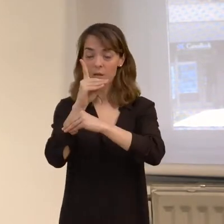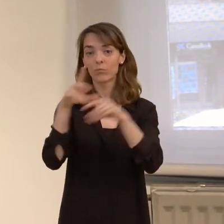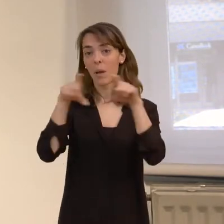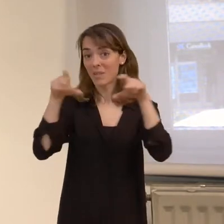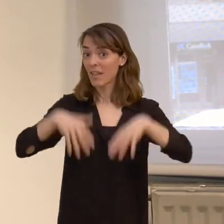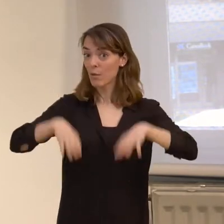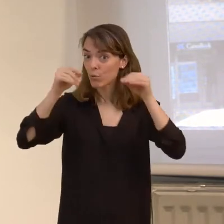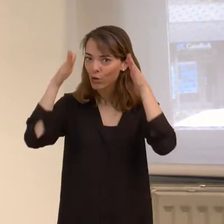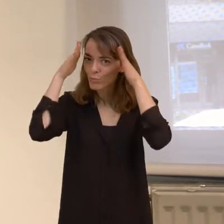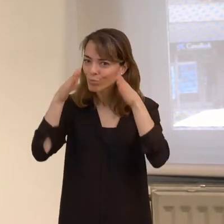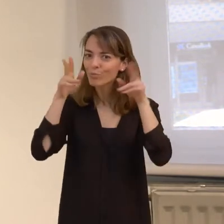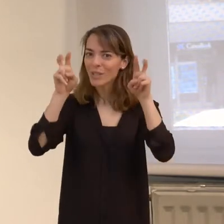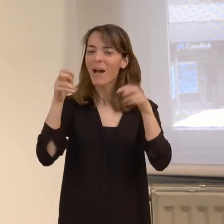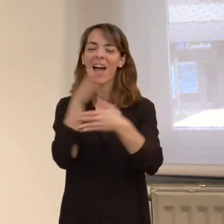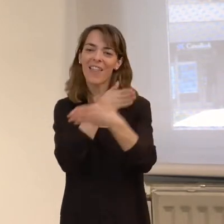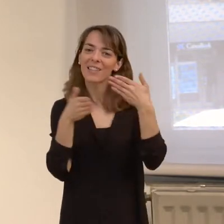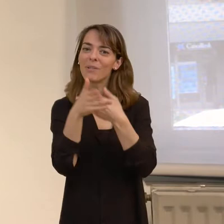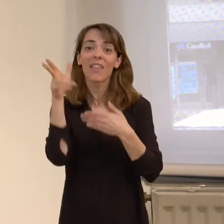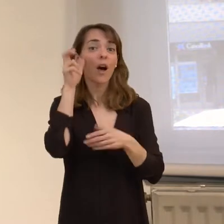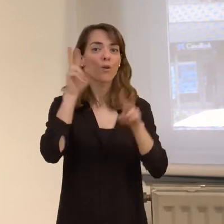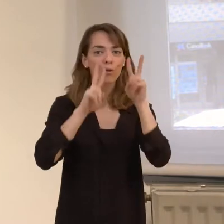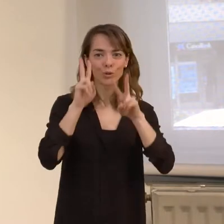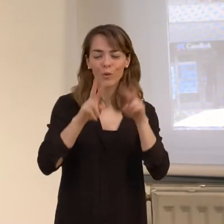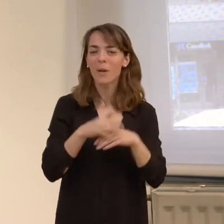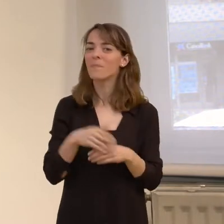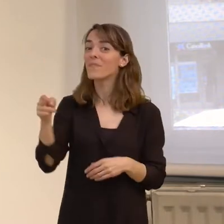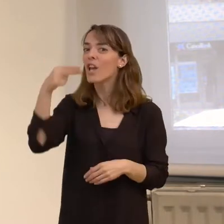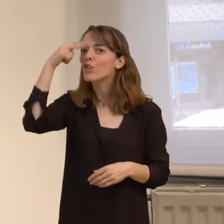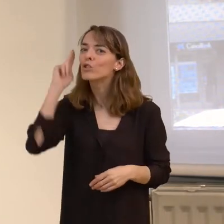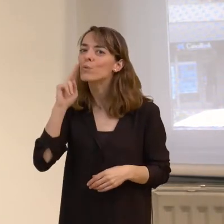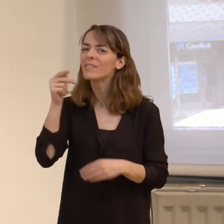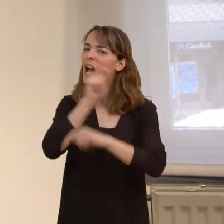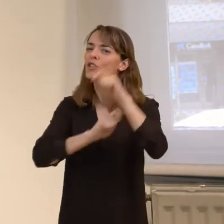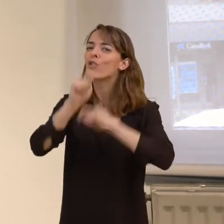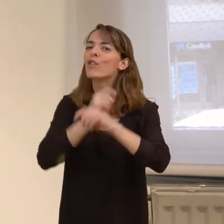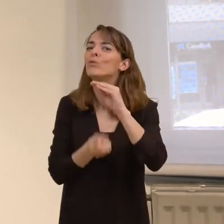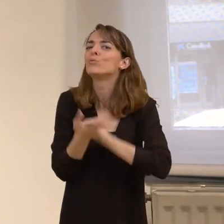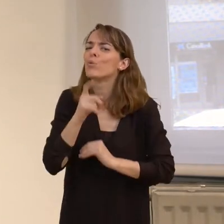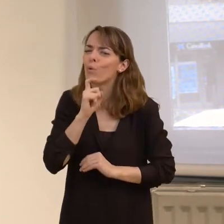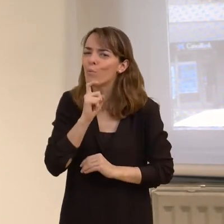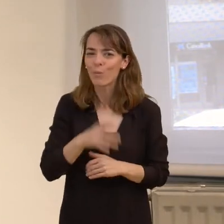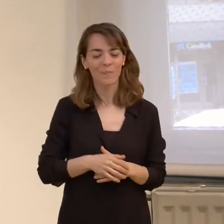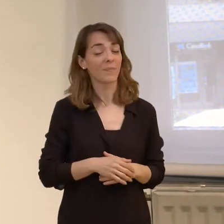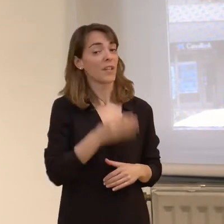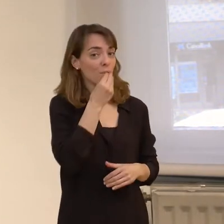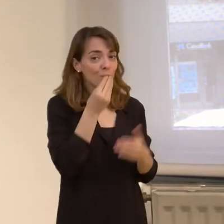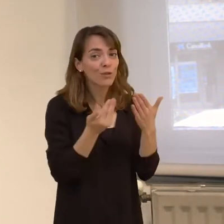dedicada a la accesibilidad audiovisual. José Luis, ¿cómo surge la asociación? Buenos días,